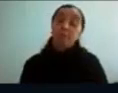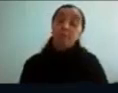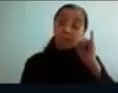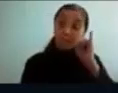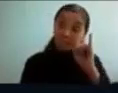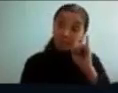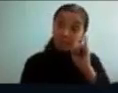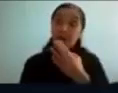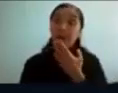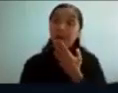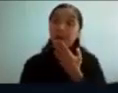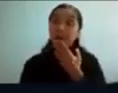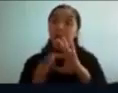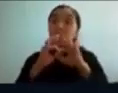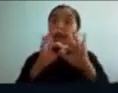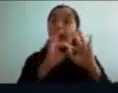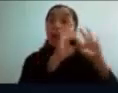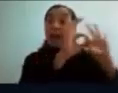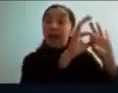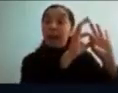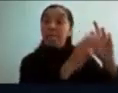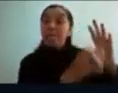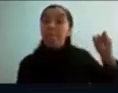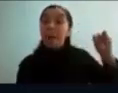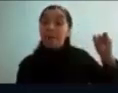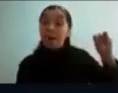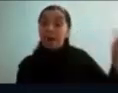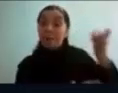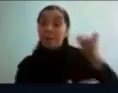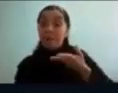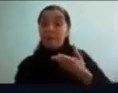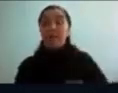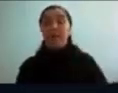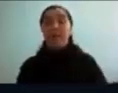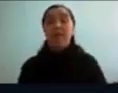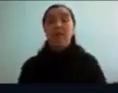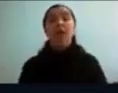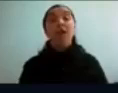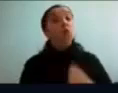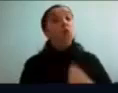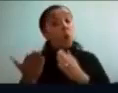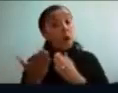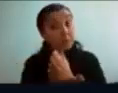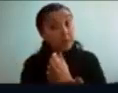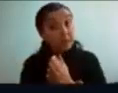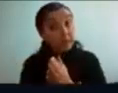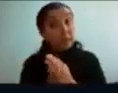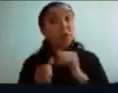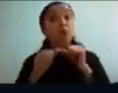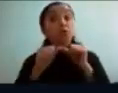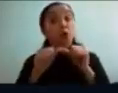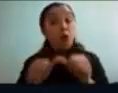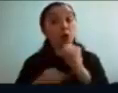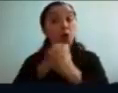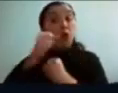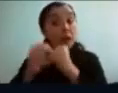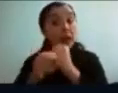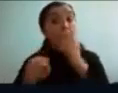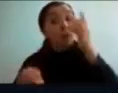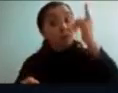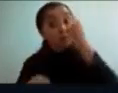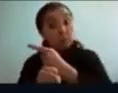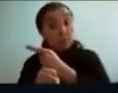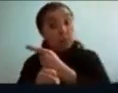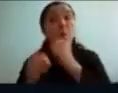agradezco mucho a mi mamá que es que me dijo ok tú empiezas algo pero tienes que estar todo el año en eso ya entonces podía elegir